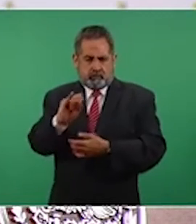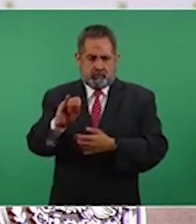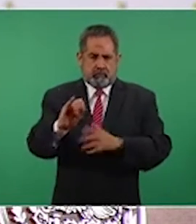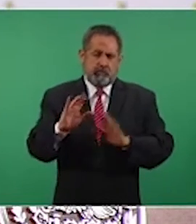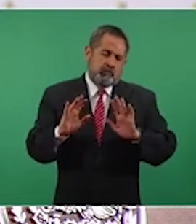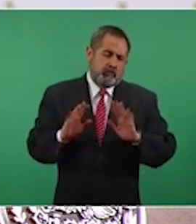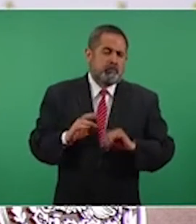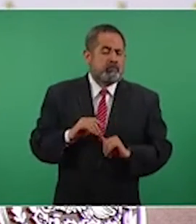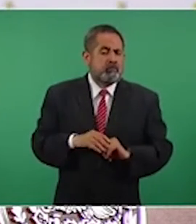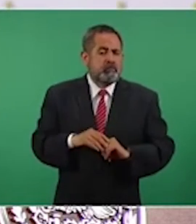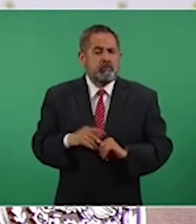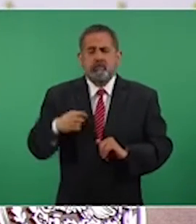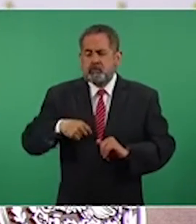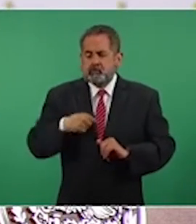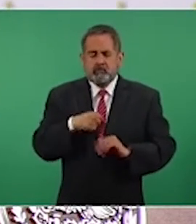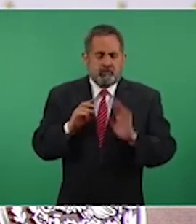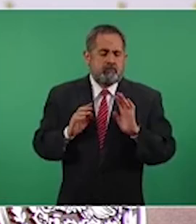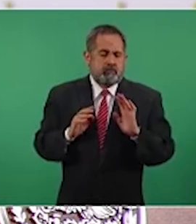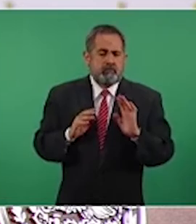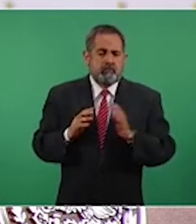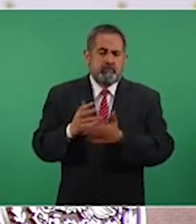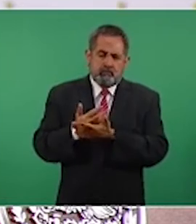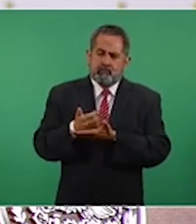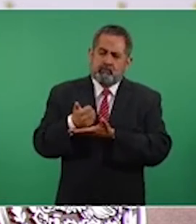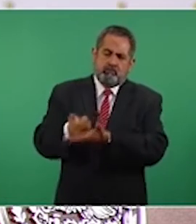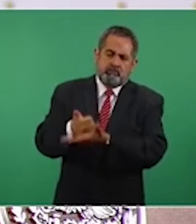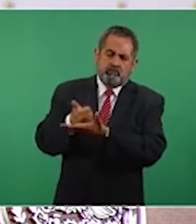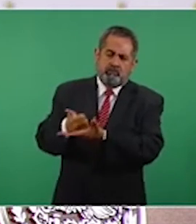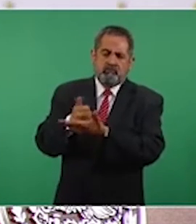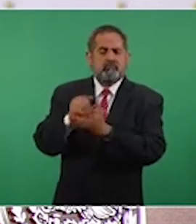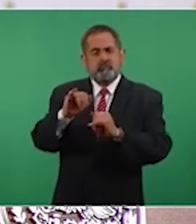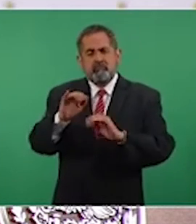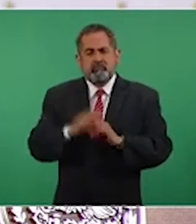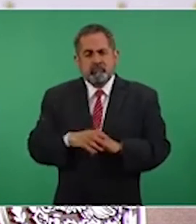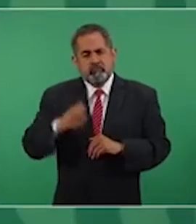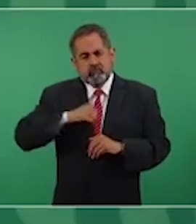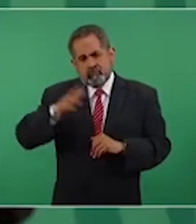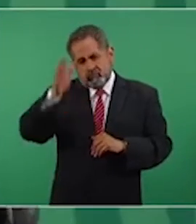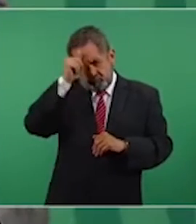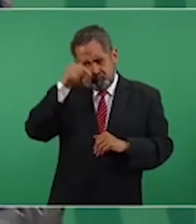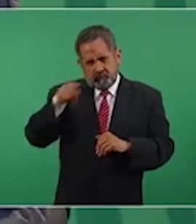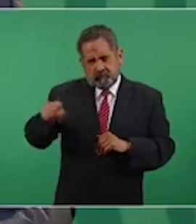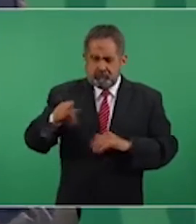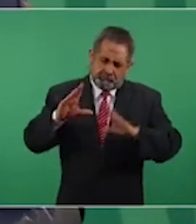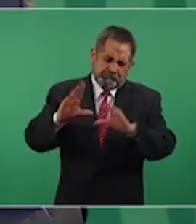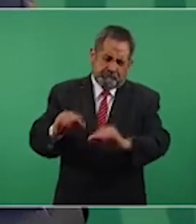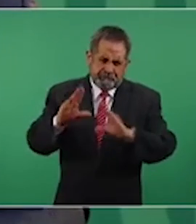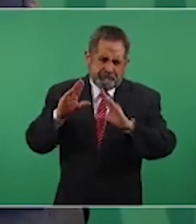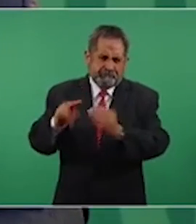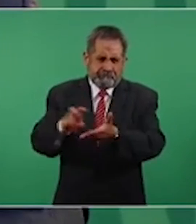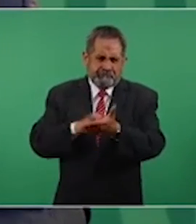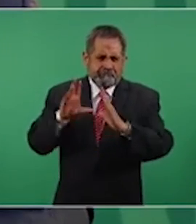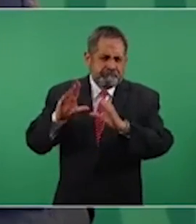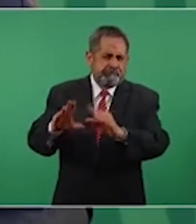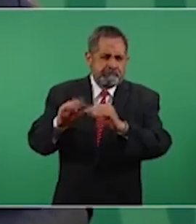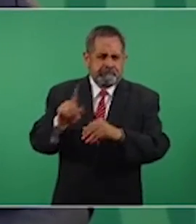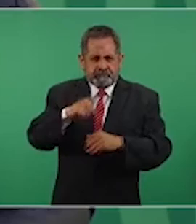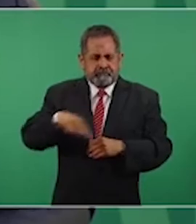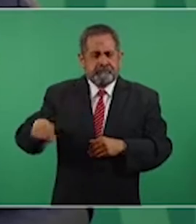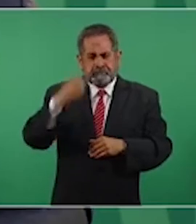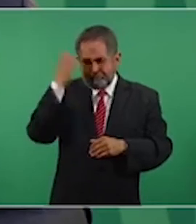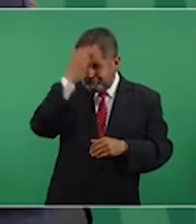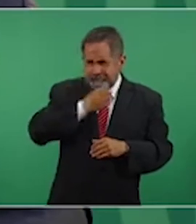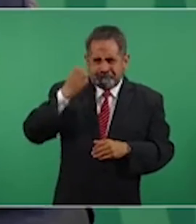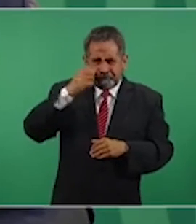Entonces, nosotros estamos ayudando y estoy de acuerdo en la formación, la capacitación, en los